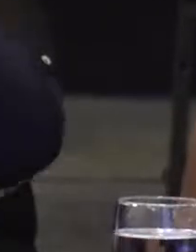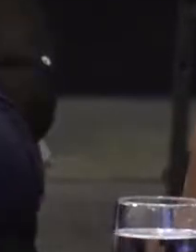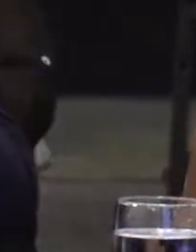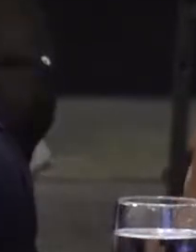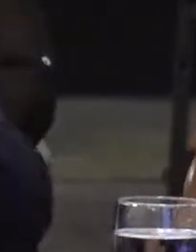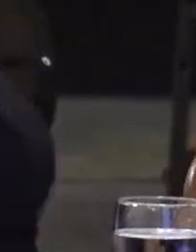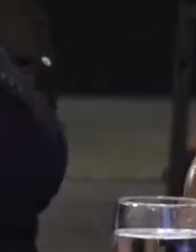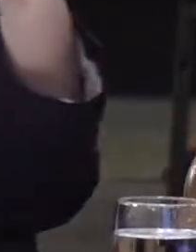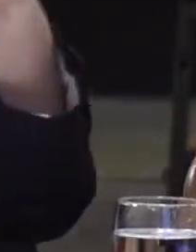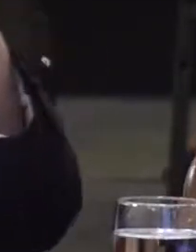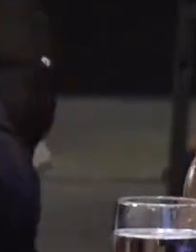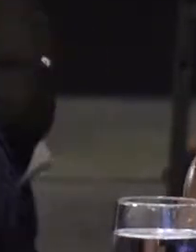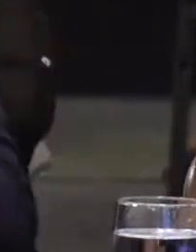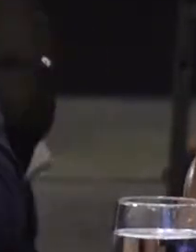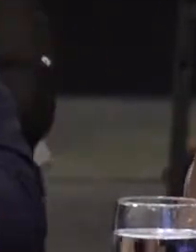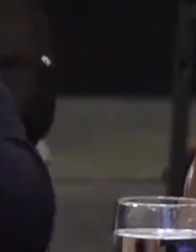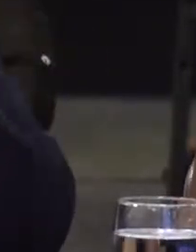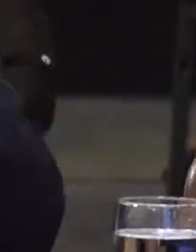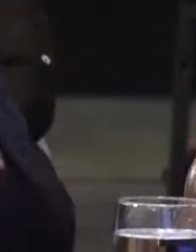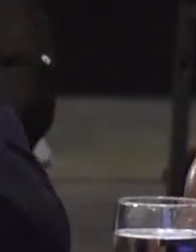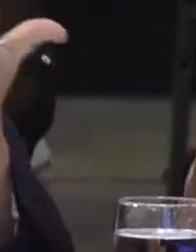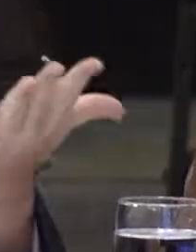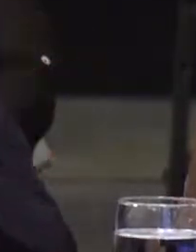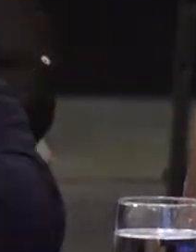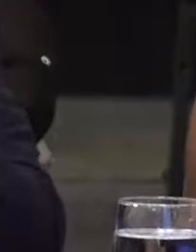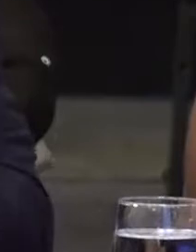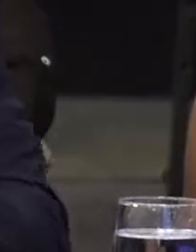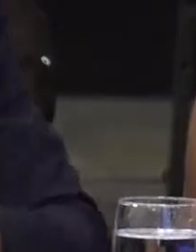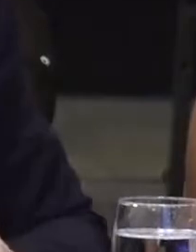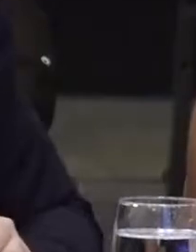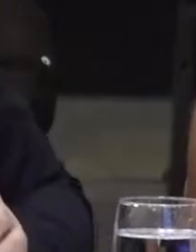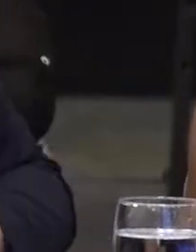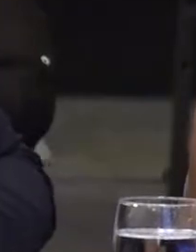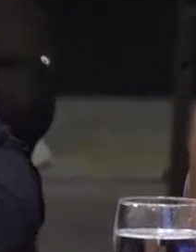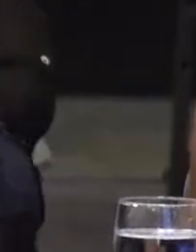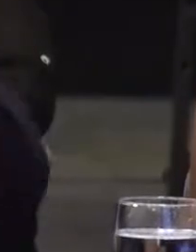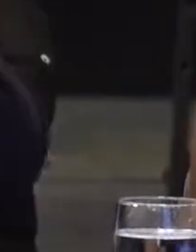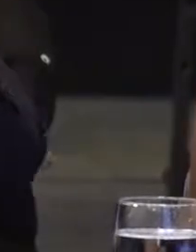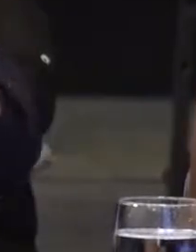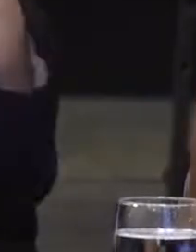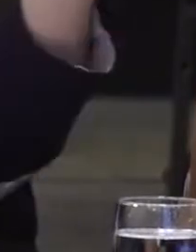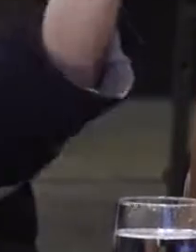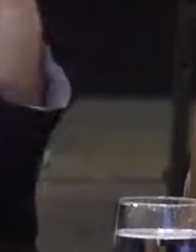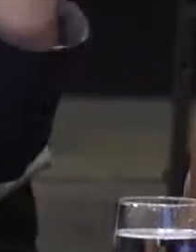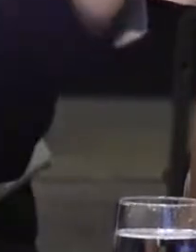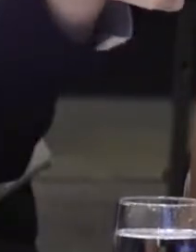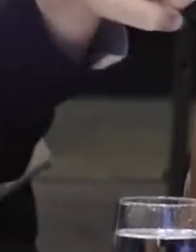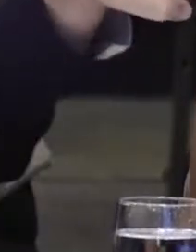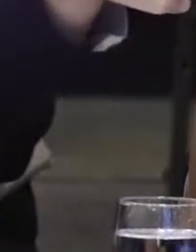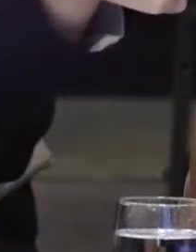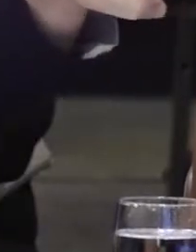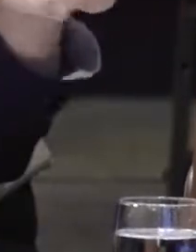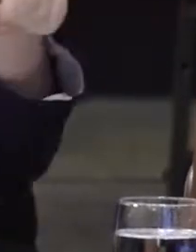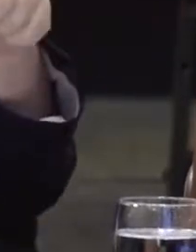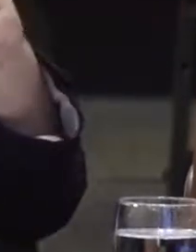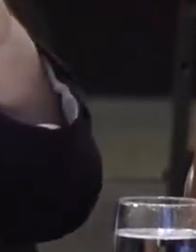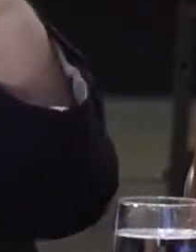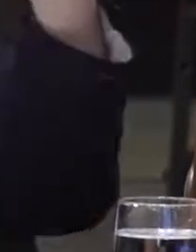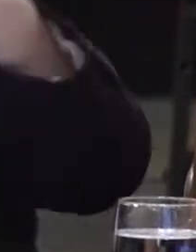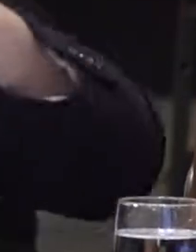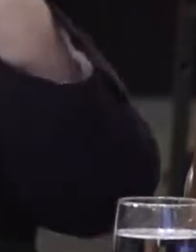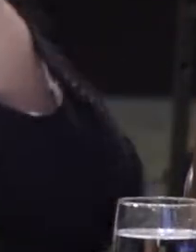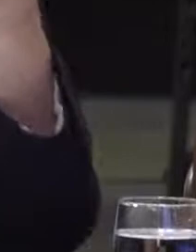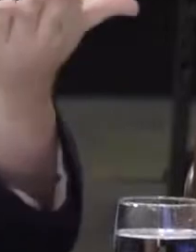con las cuotas de oportunidades e igualdad de empleo a las personas con discapacidad dentro de las organizaciones públicas. También nos preguntaron